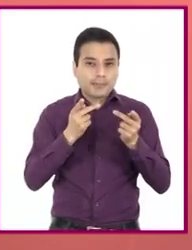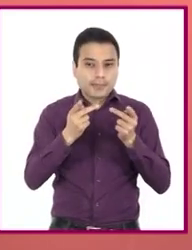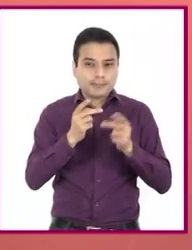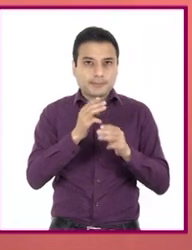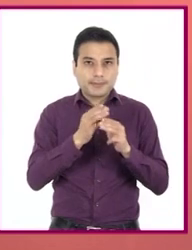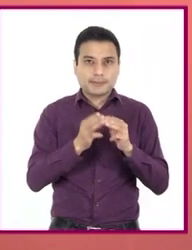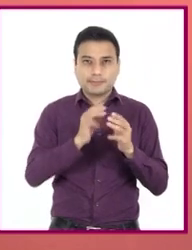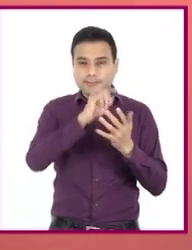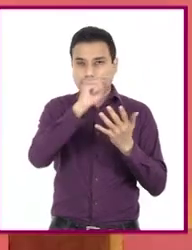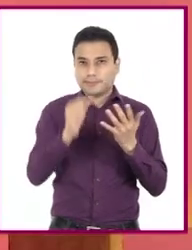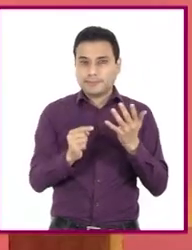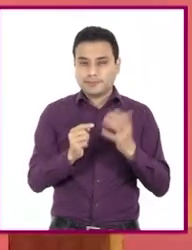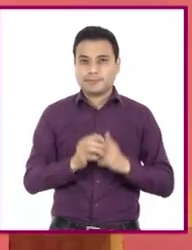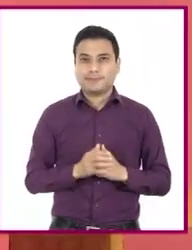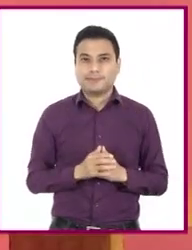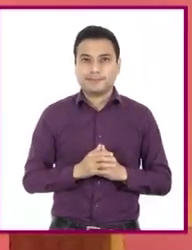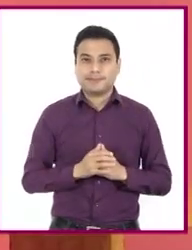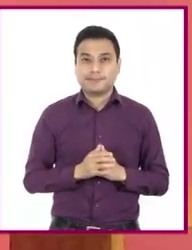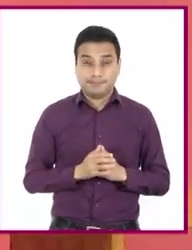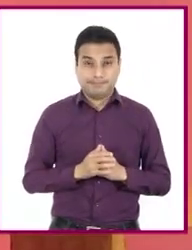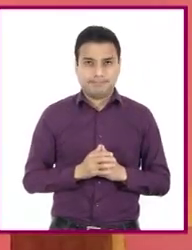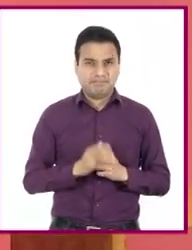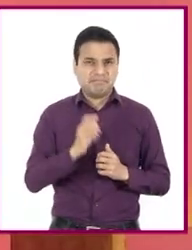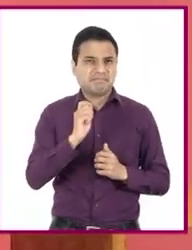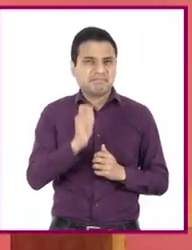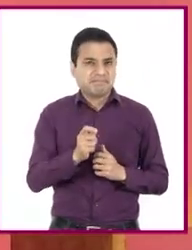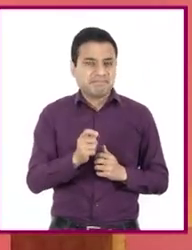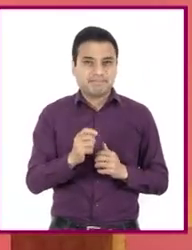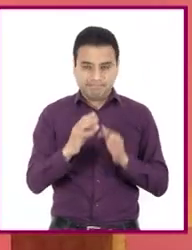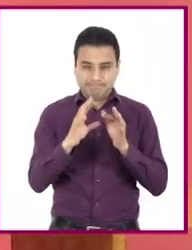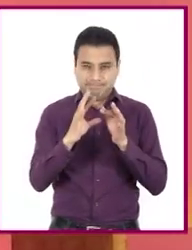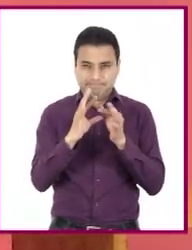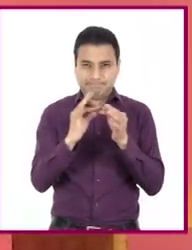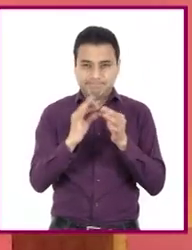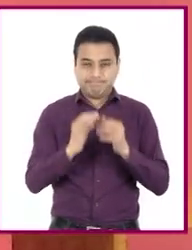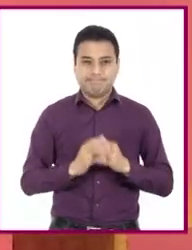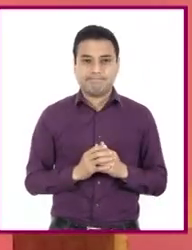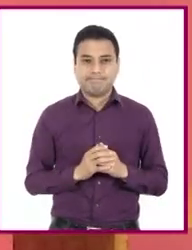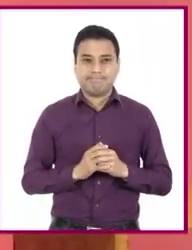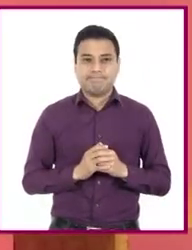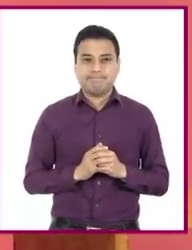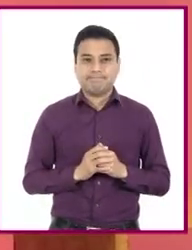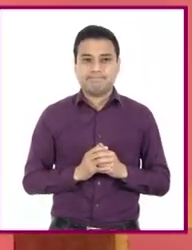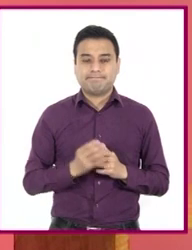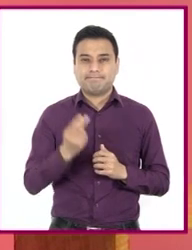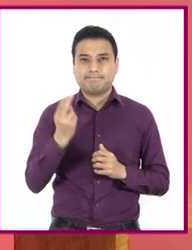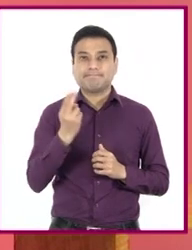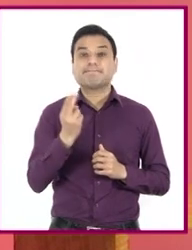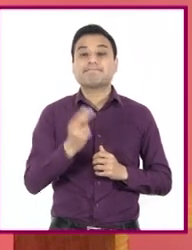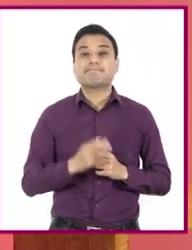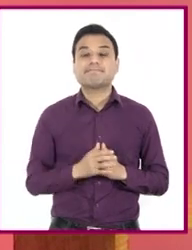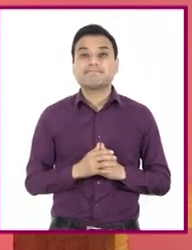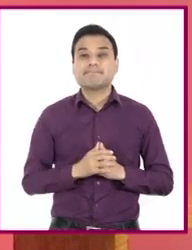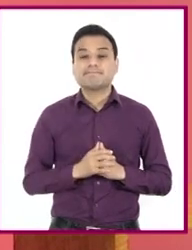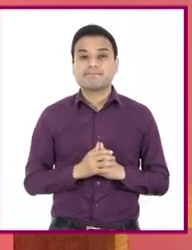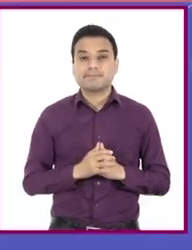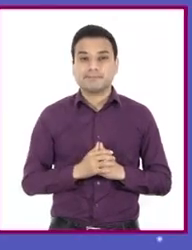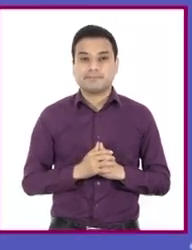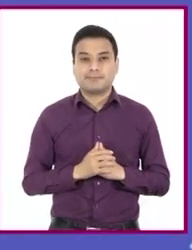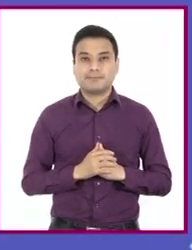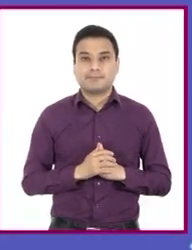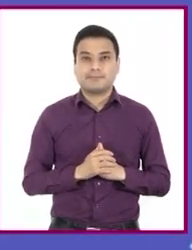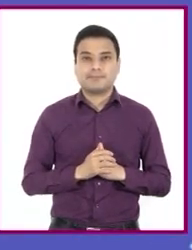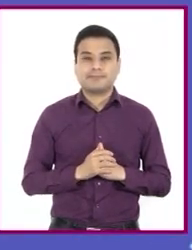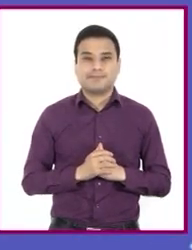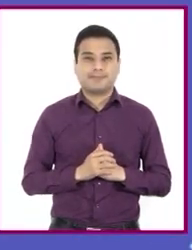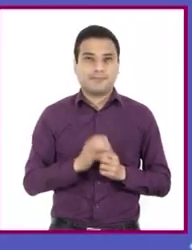materiales que necesitaremos. ¿Me ayudas a mencionarlos, por favor? Claro que sí, maestra. Los materiales que vamos a utilizar en esta sesión son...